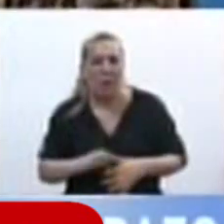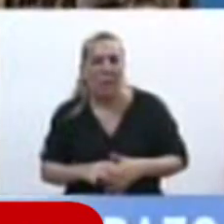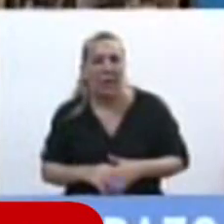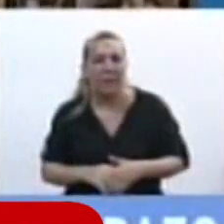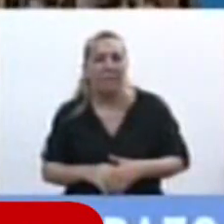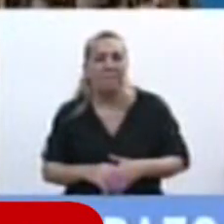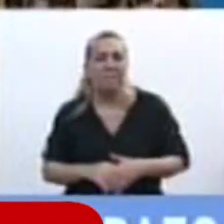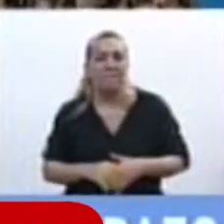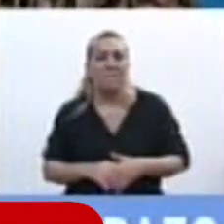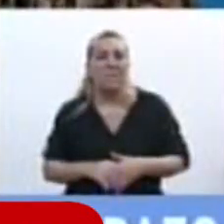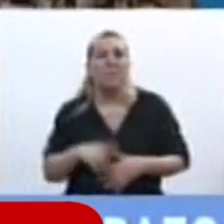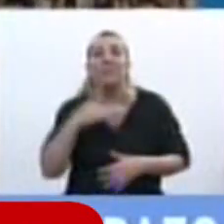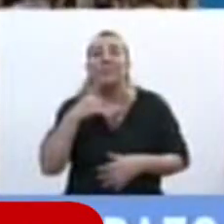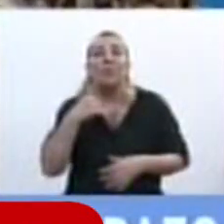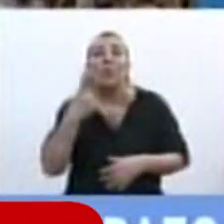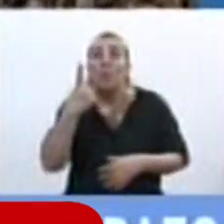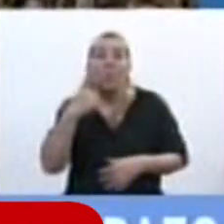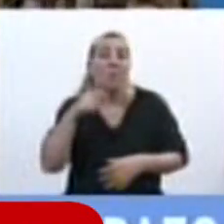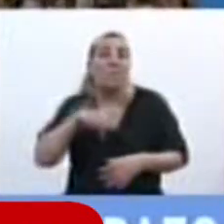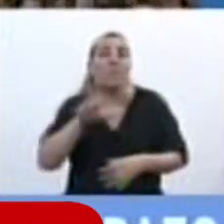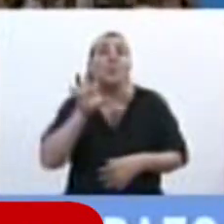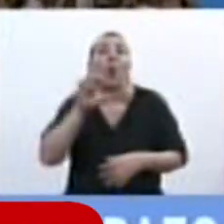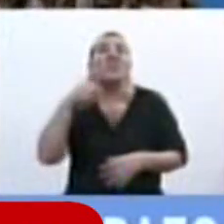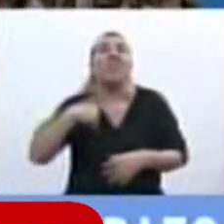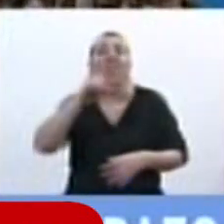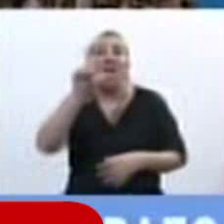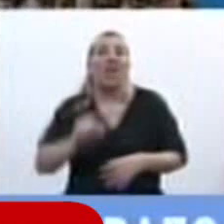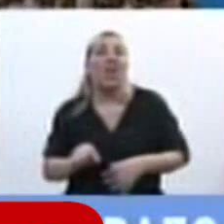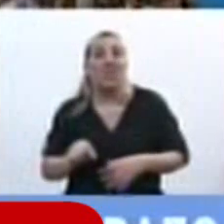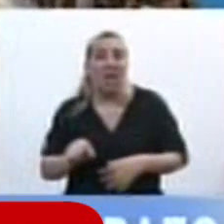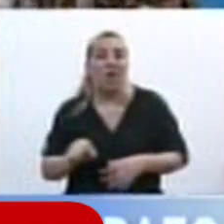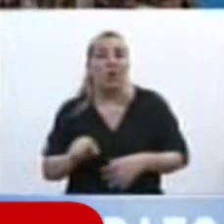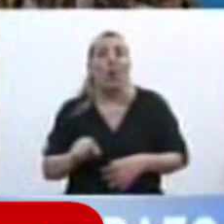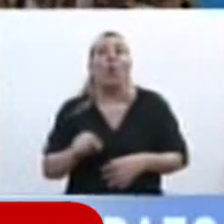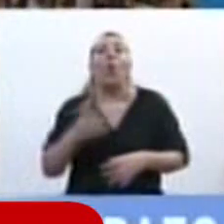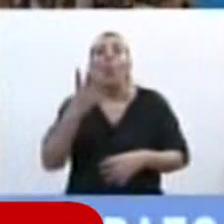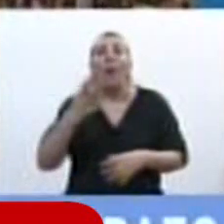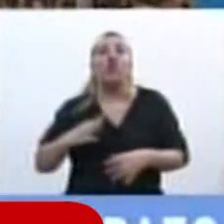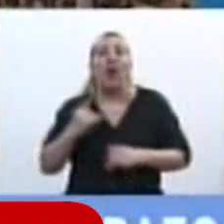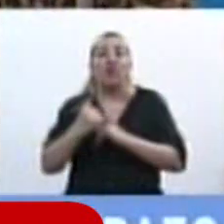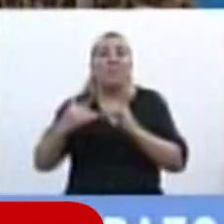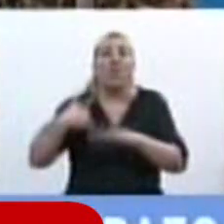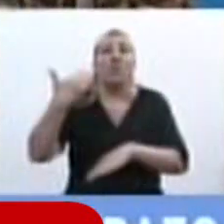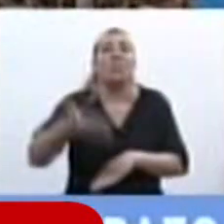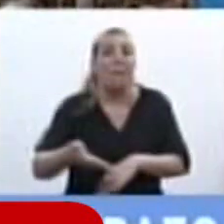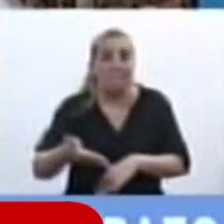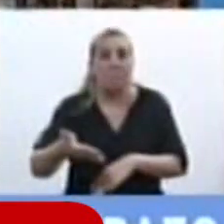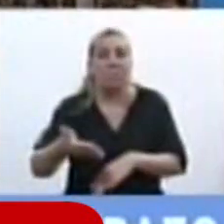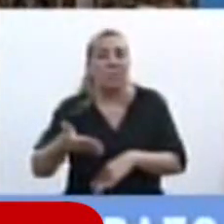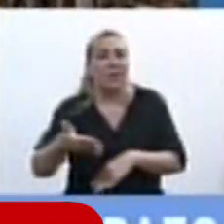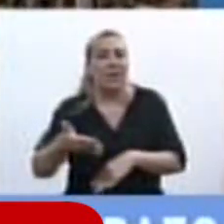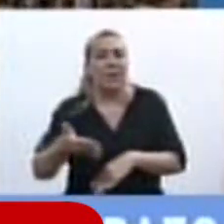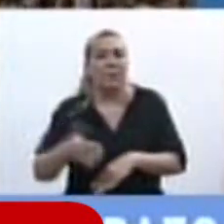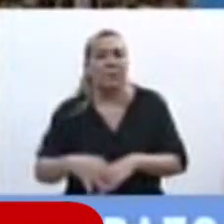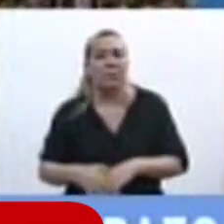con lo cual es una de las provincias en la Argentina que podríamos decir que después de 4 años y medio de puesta en marcha del ILE